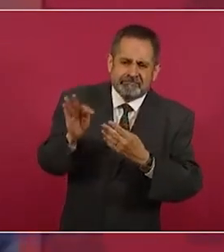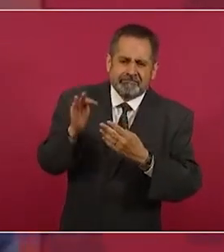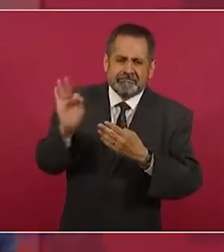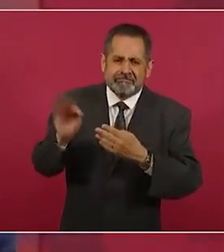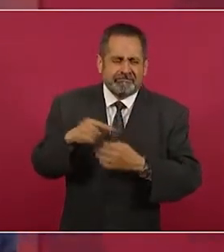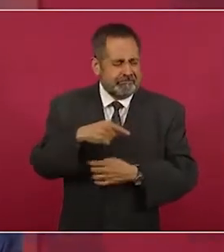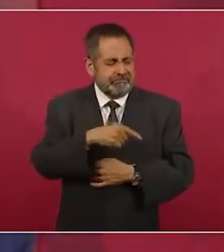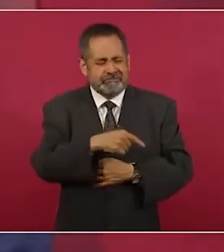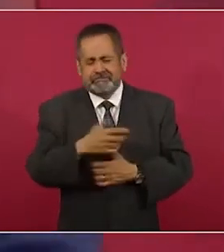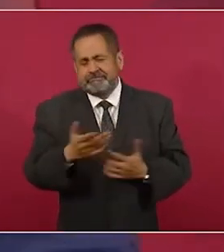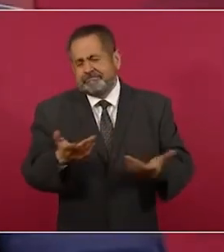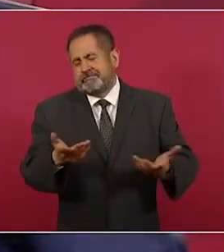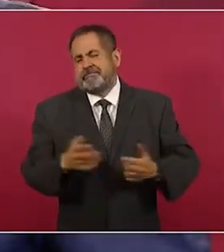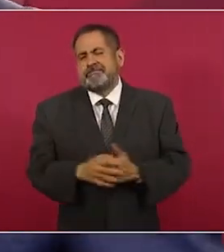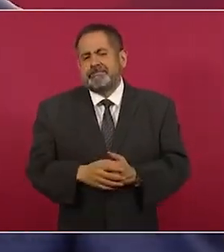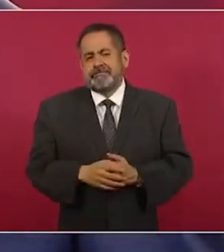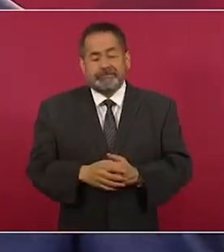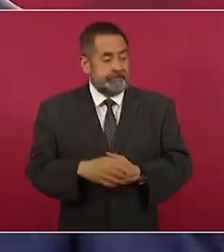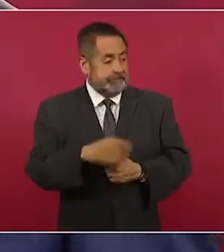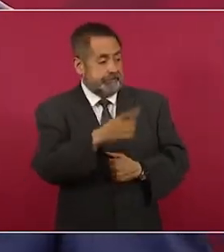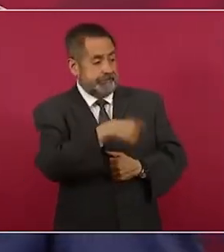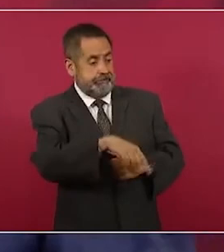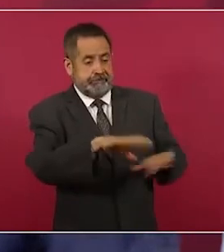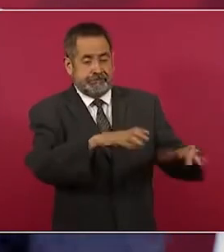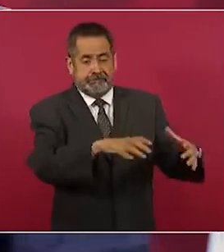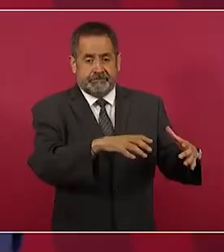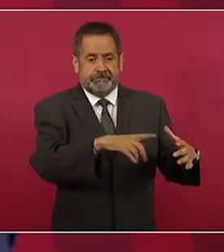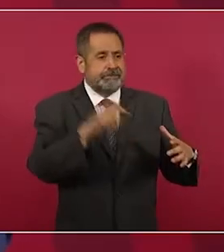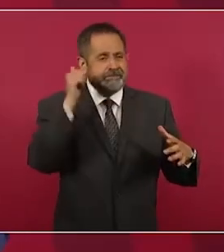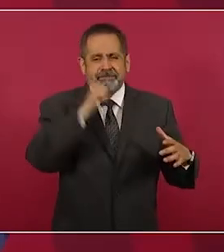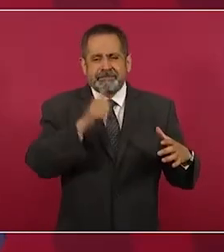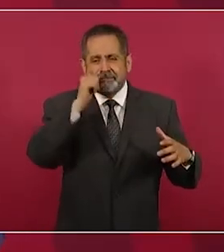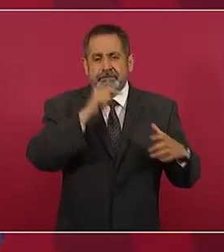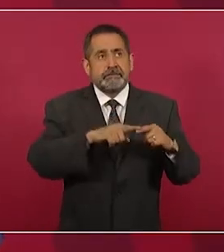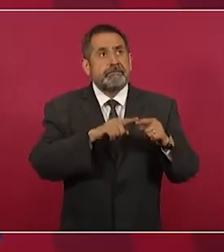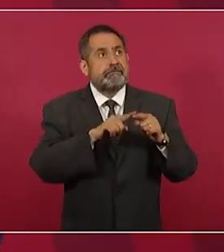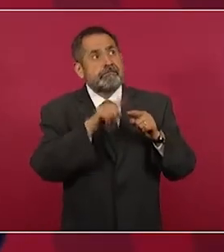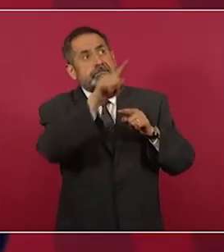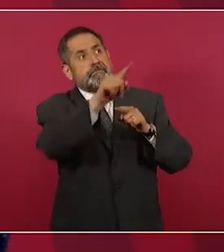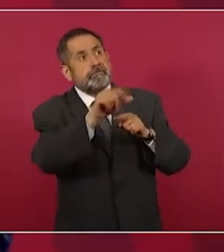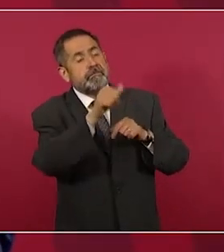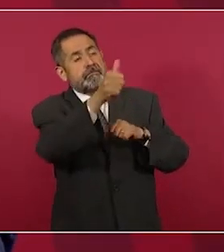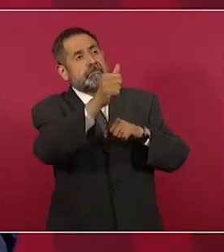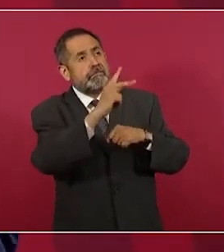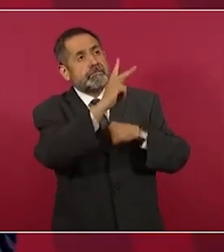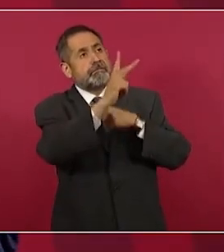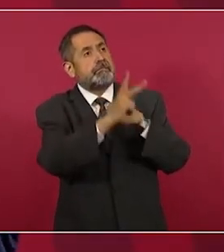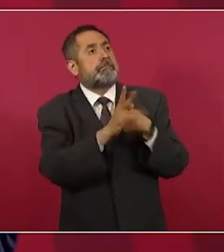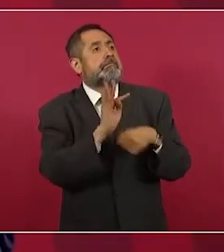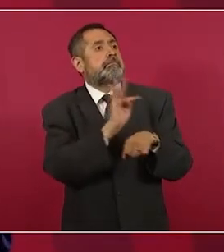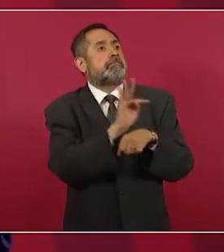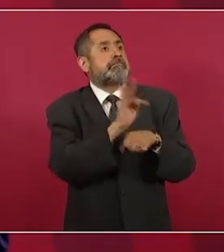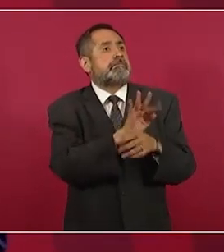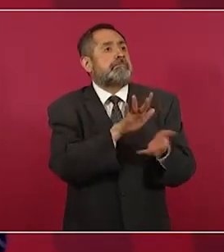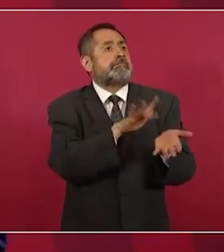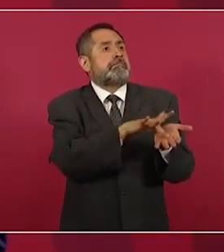siempre han ido al extranjera o siempre han apoyado